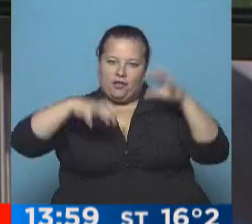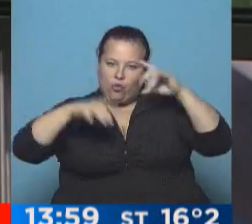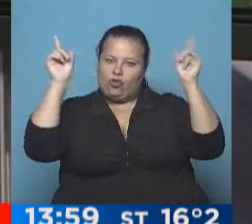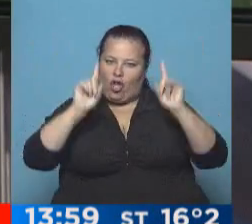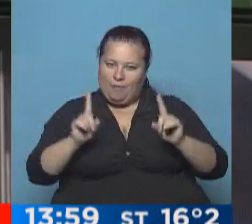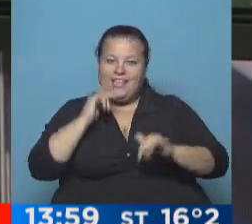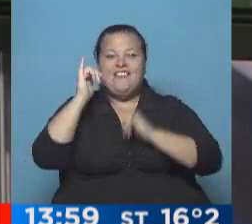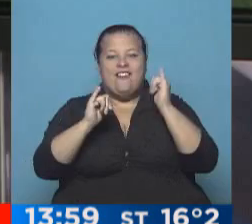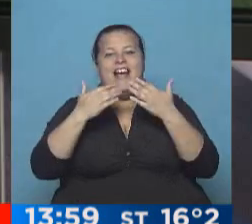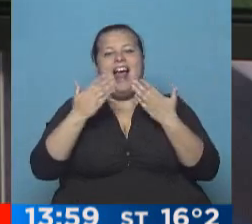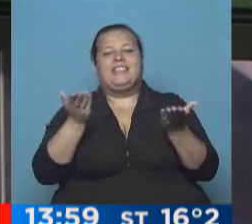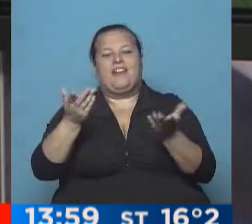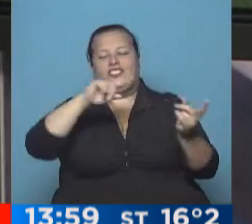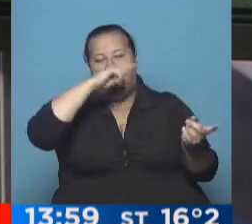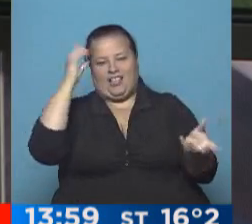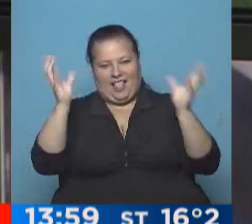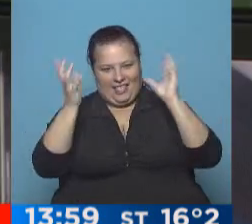tormenta. Información, Servicio Meteorológico Nacional.